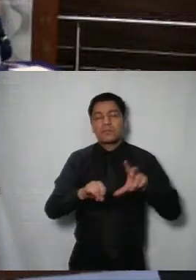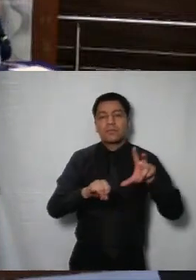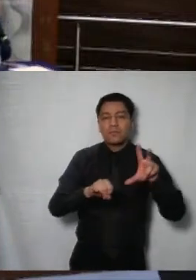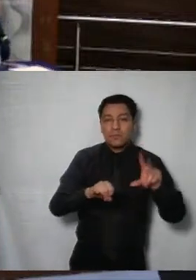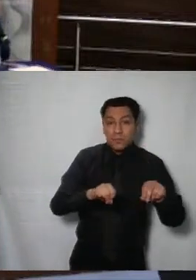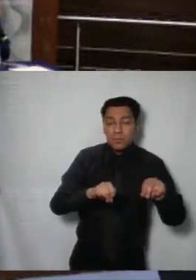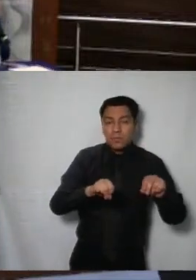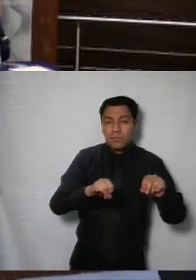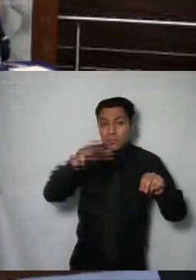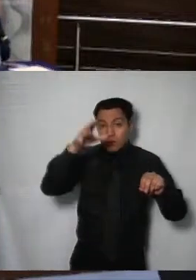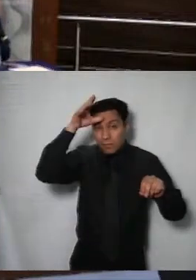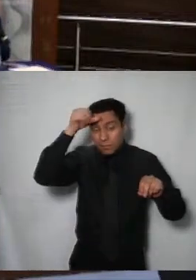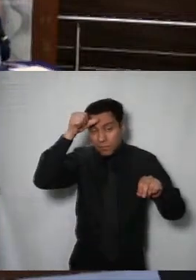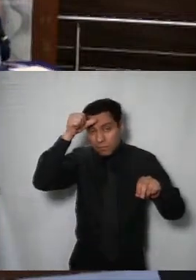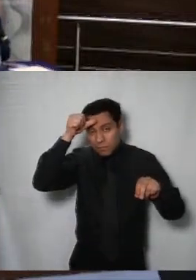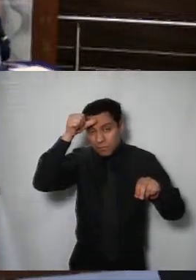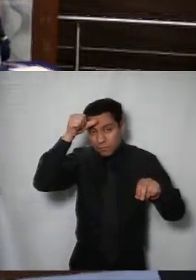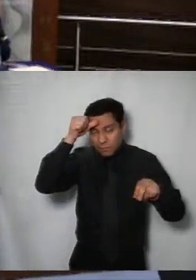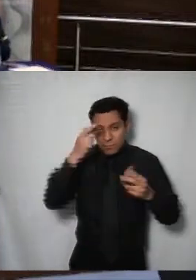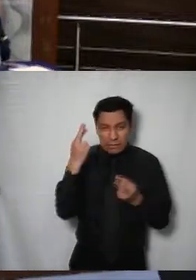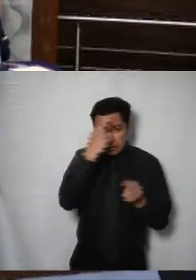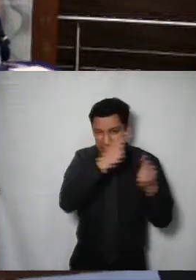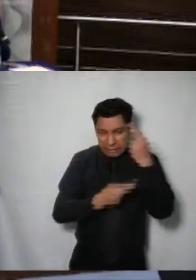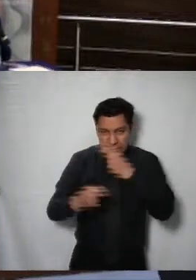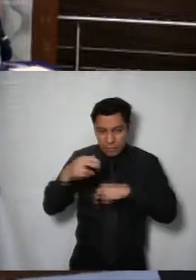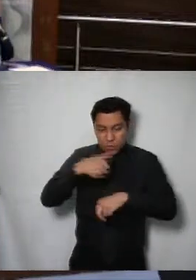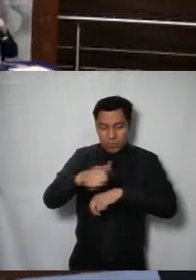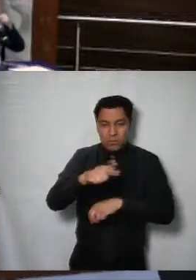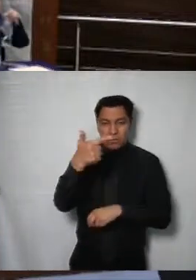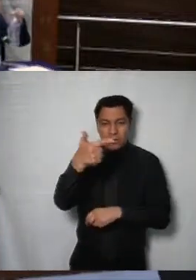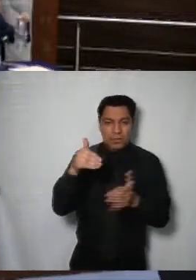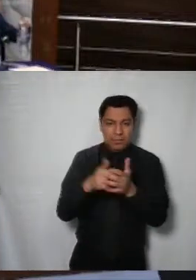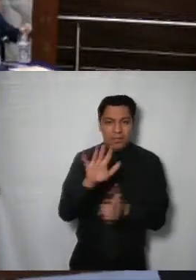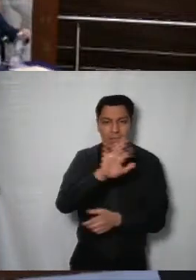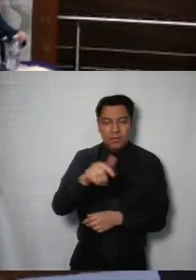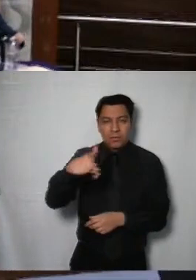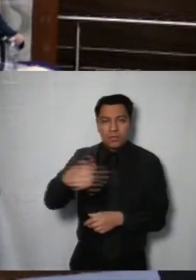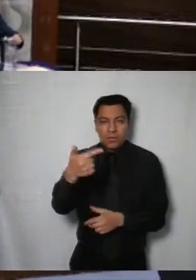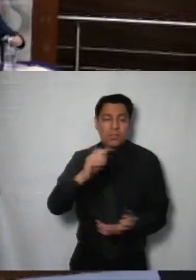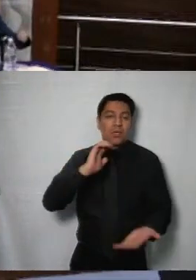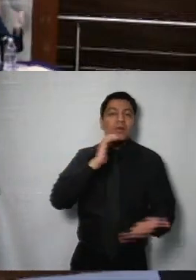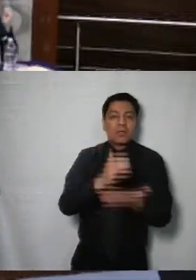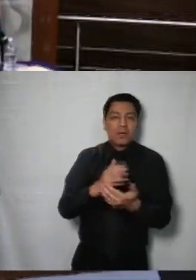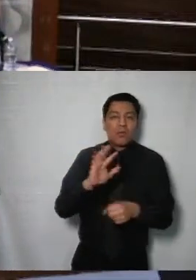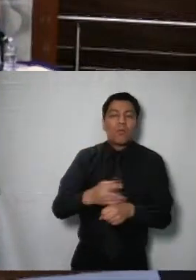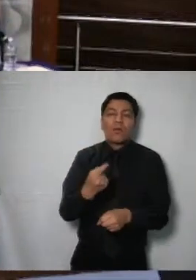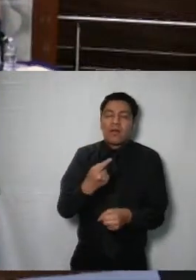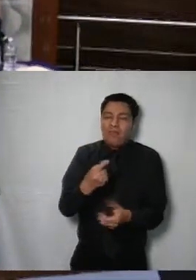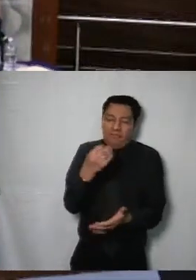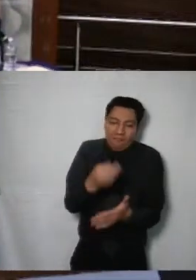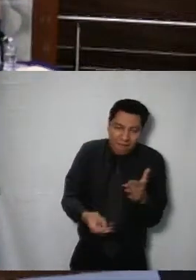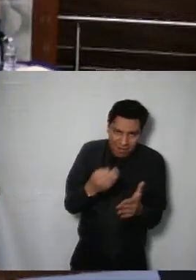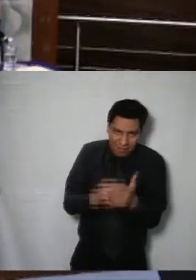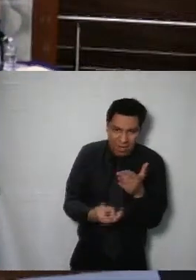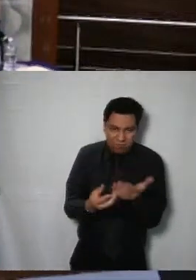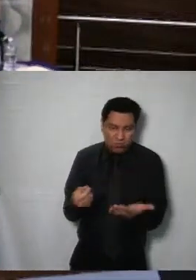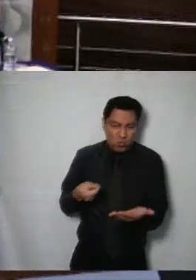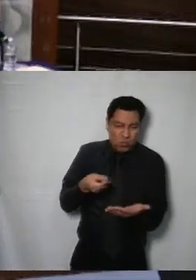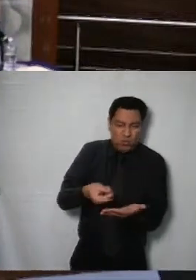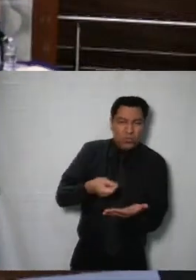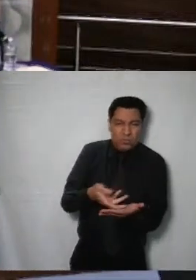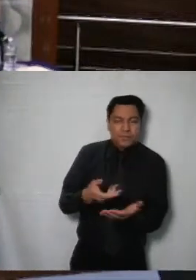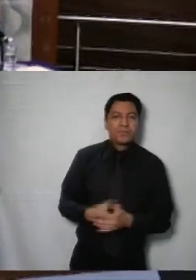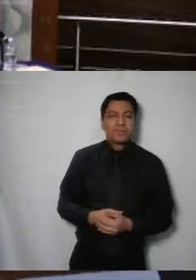voto indicando si están a favor de que el sentido del recurso de revisión 7512 sea el de sobre ser por quedar sin materia comisionado